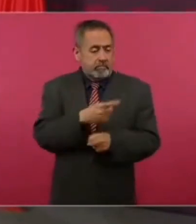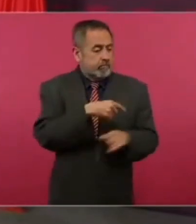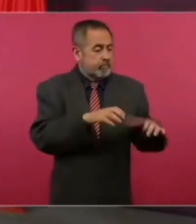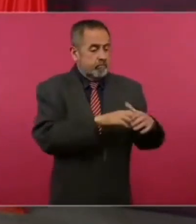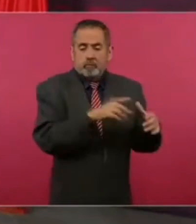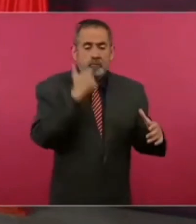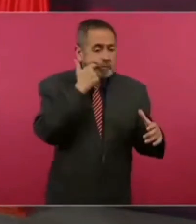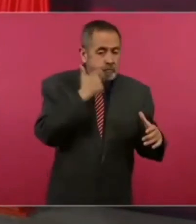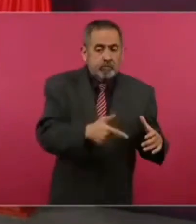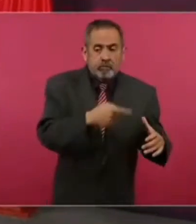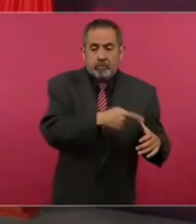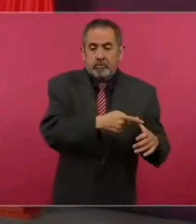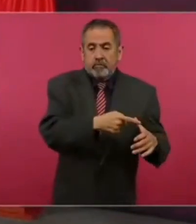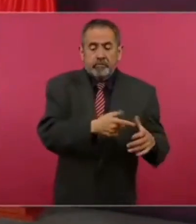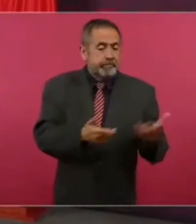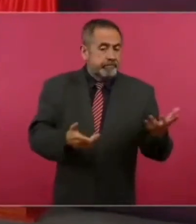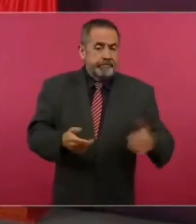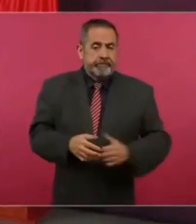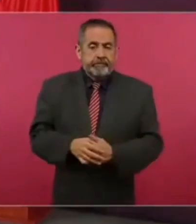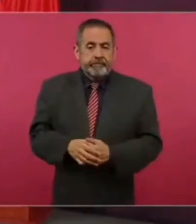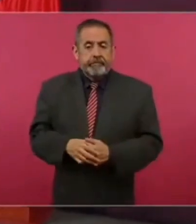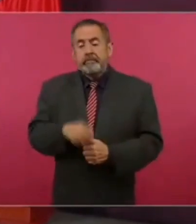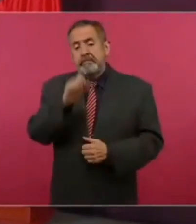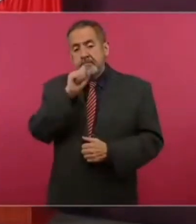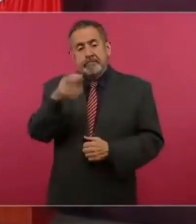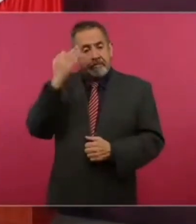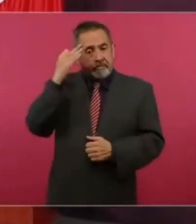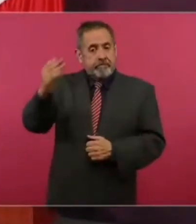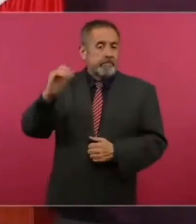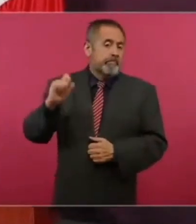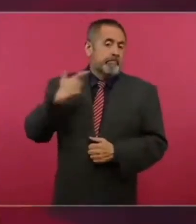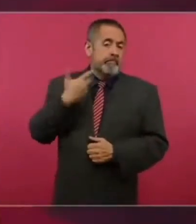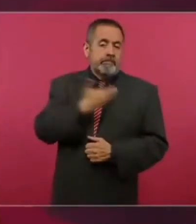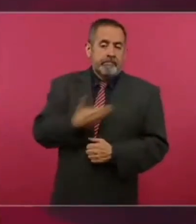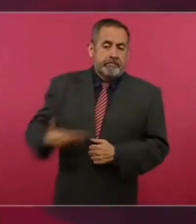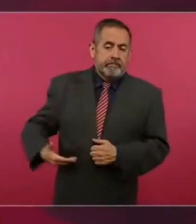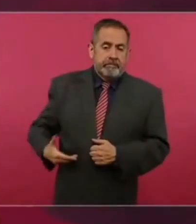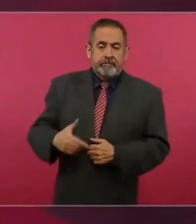¿Cuándo el presidente López Mateos?